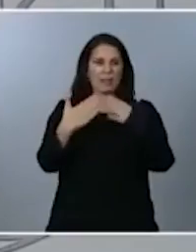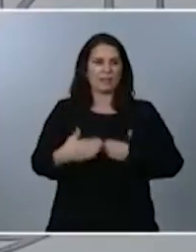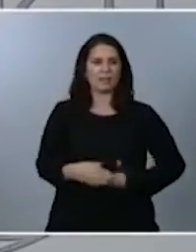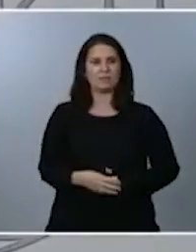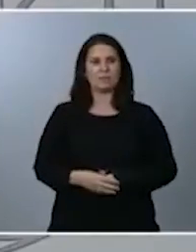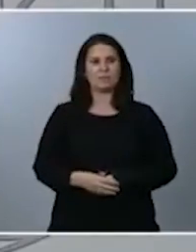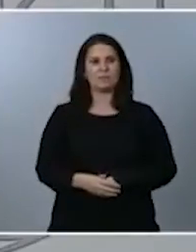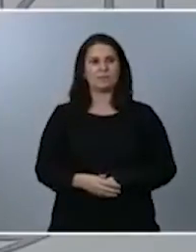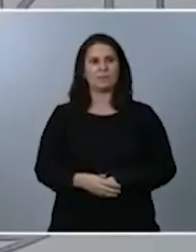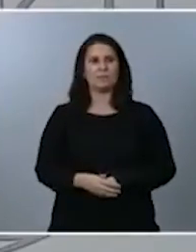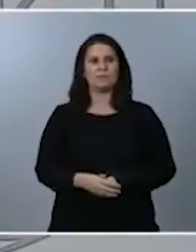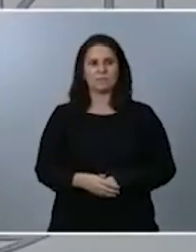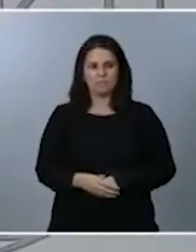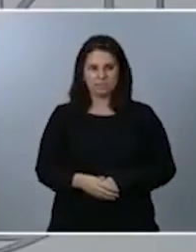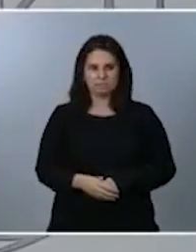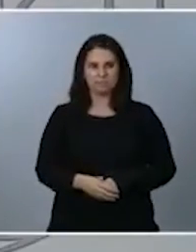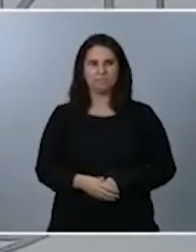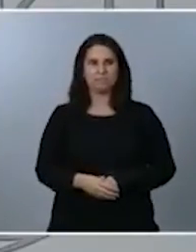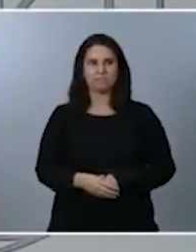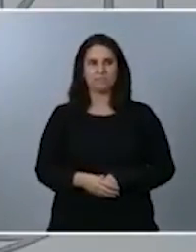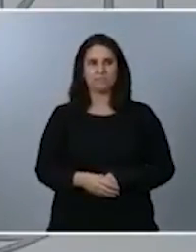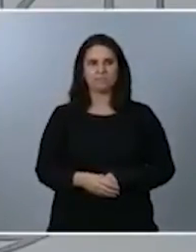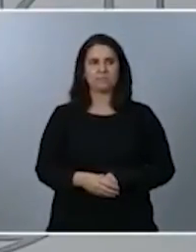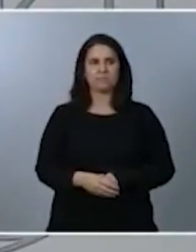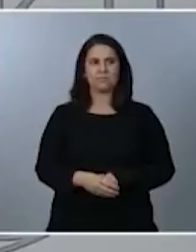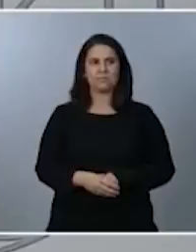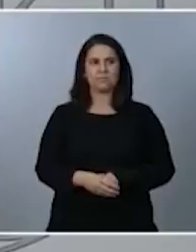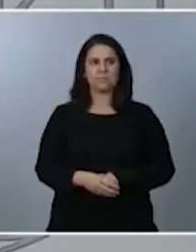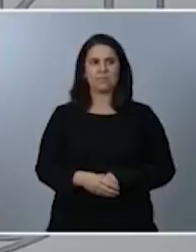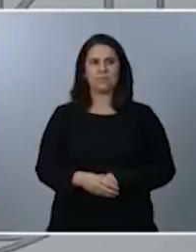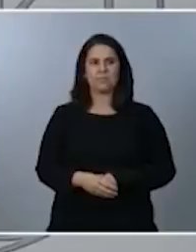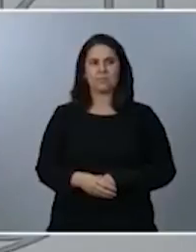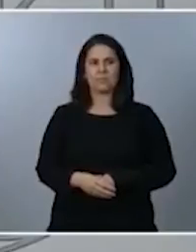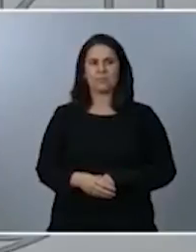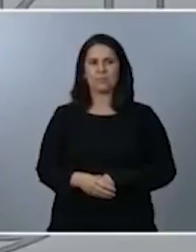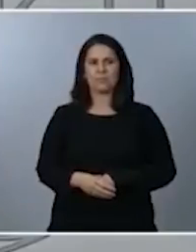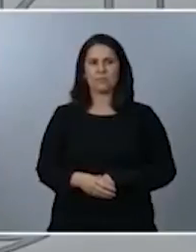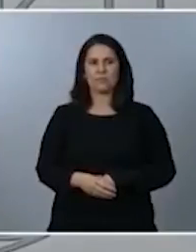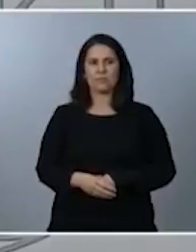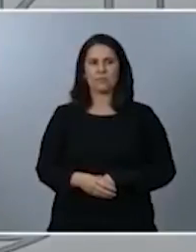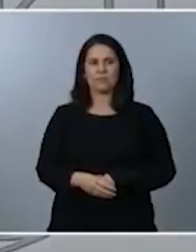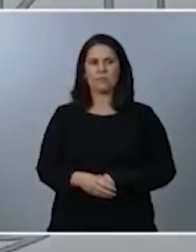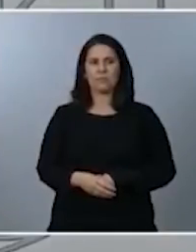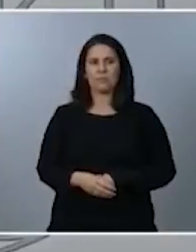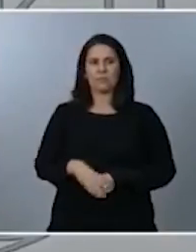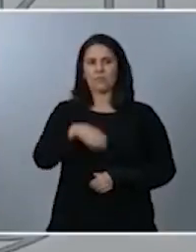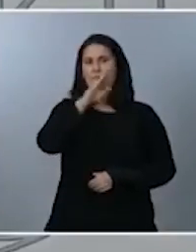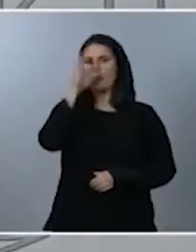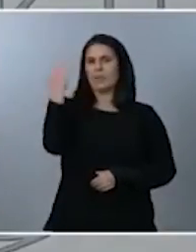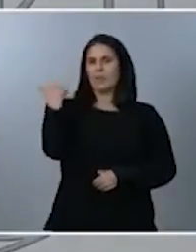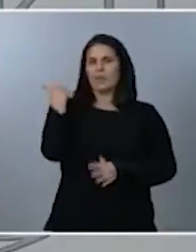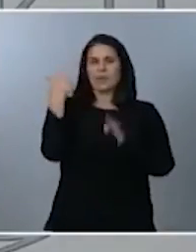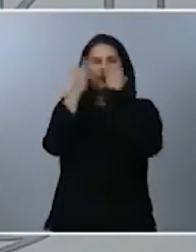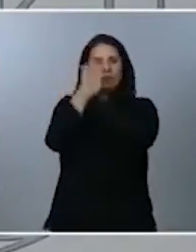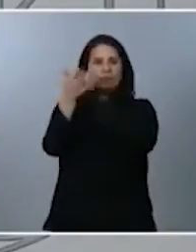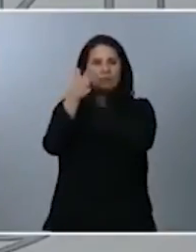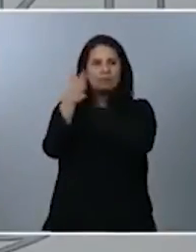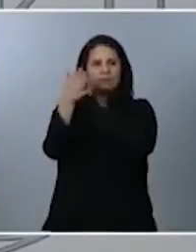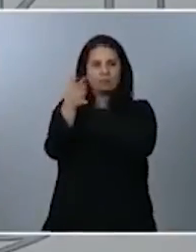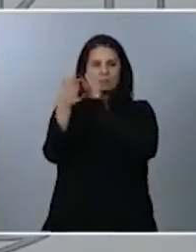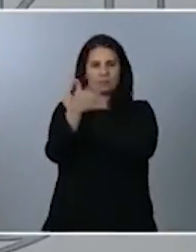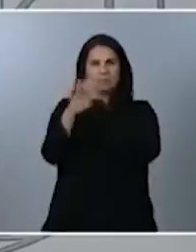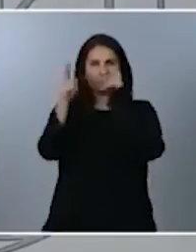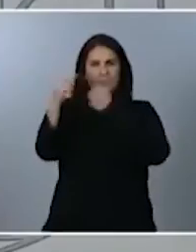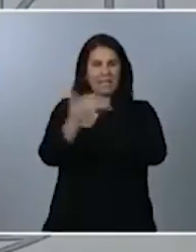Sí. Decirte, Javier, en primer lugar que todo lo que he comentado respecto a la parte de ingresos, a las